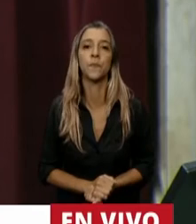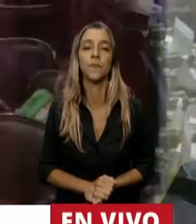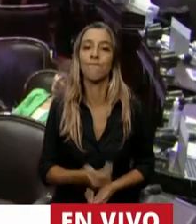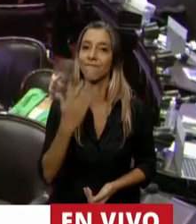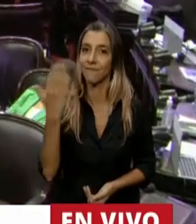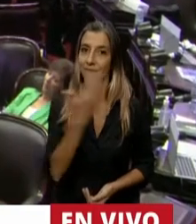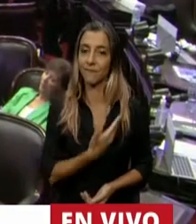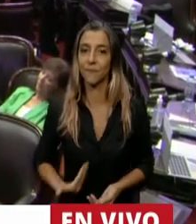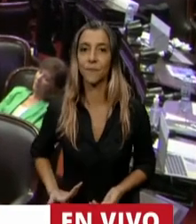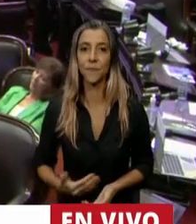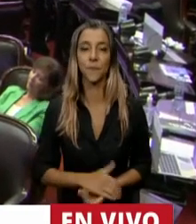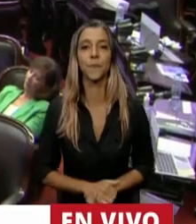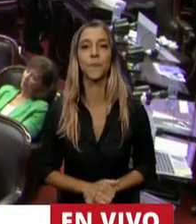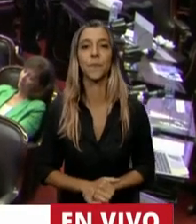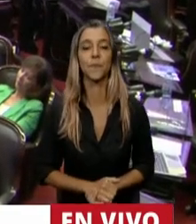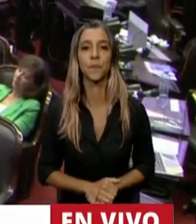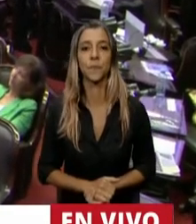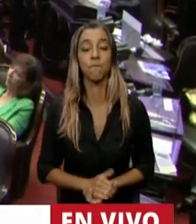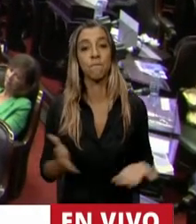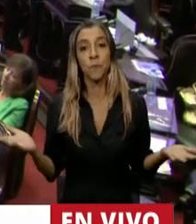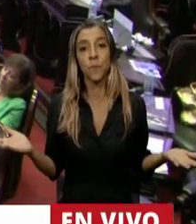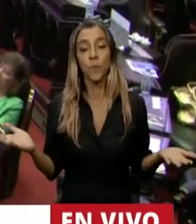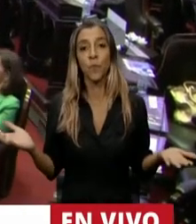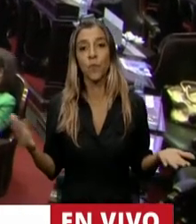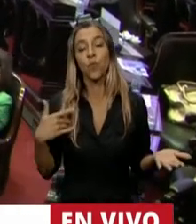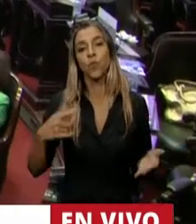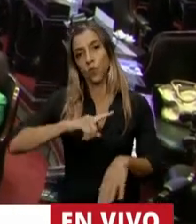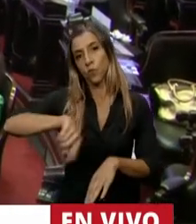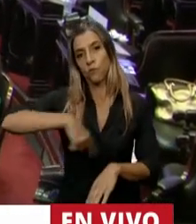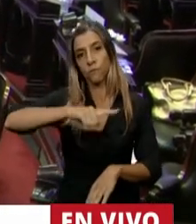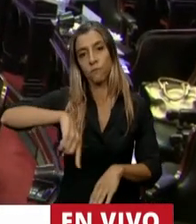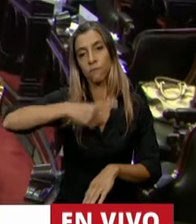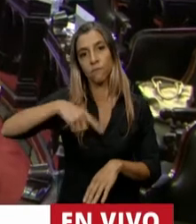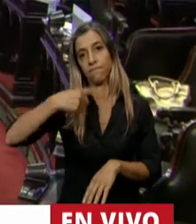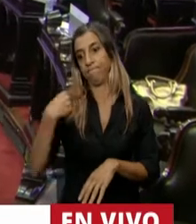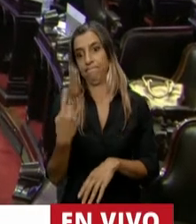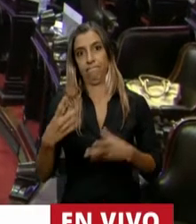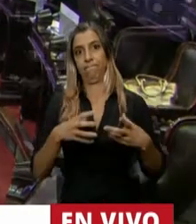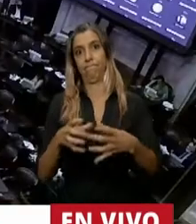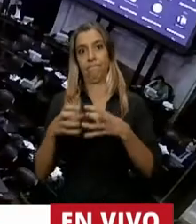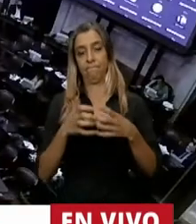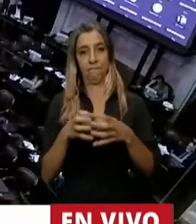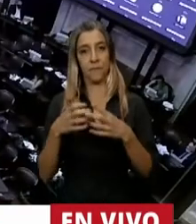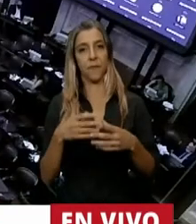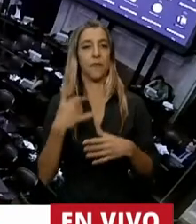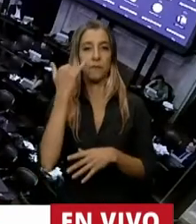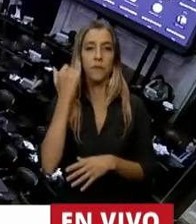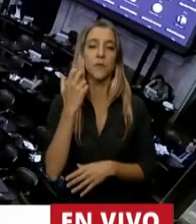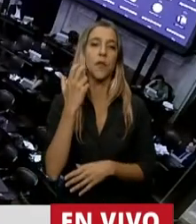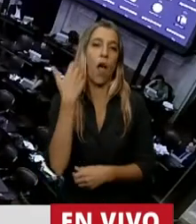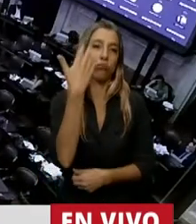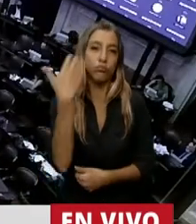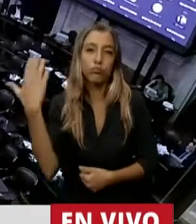Gracias, señor Presidente. Bueno, llevamos varias horas debatiendo y se han dicho ya